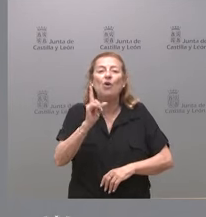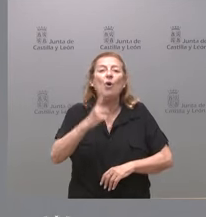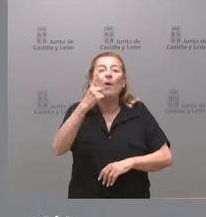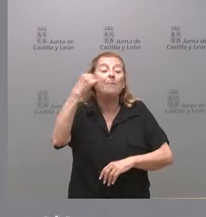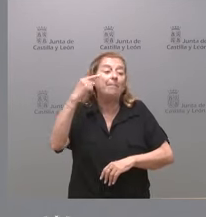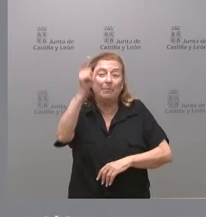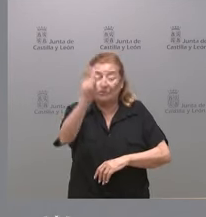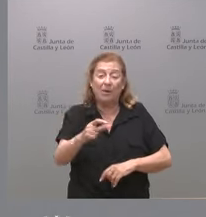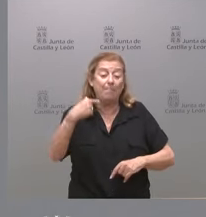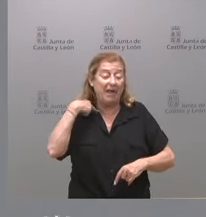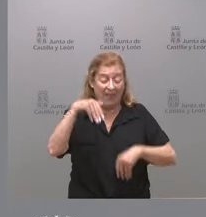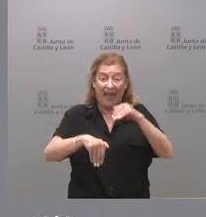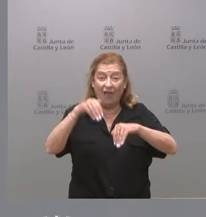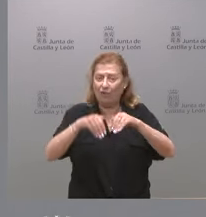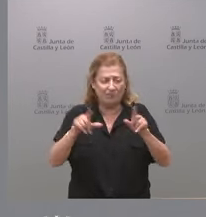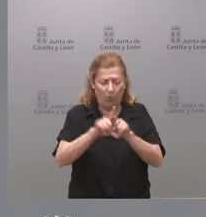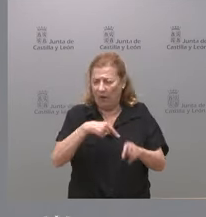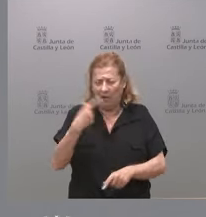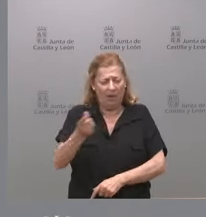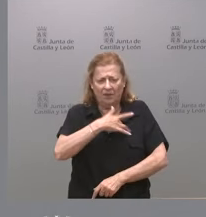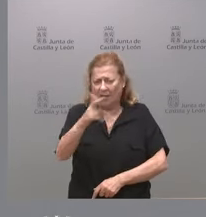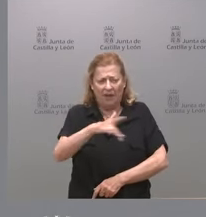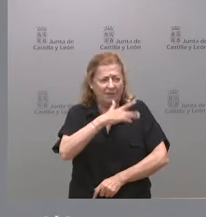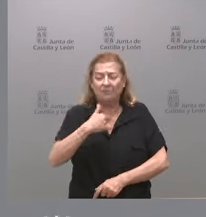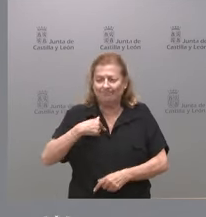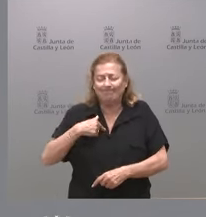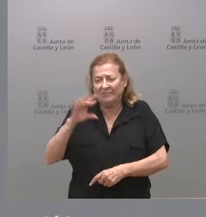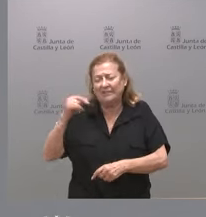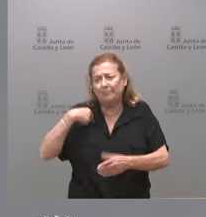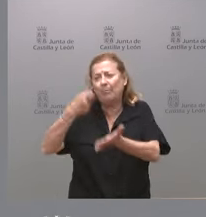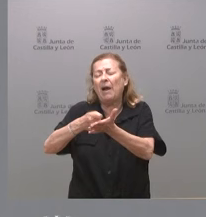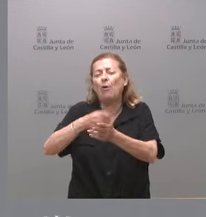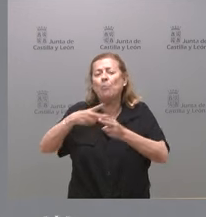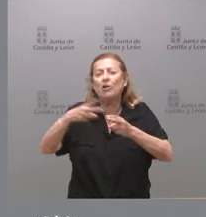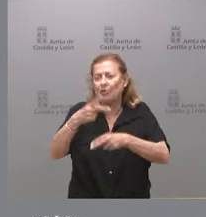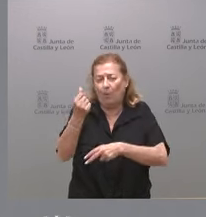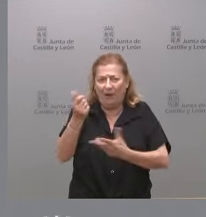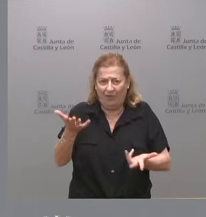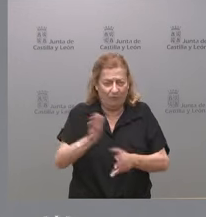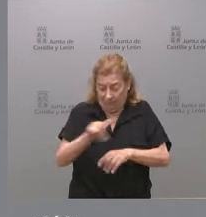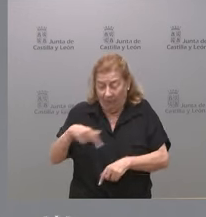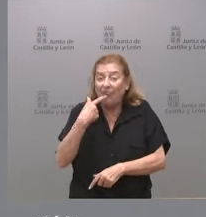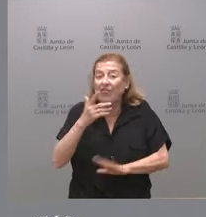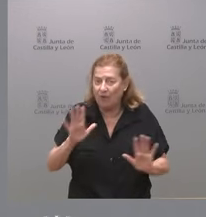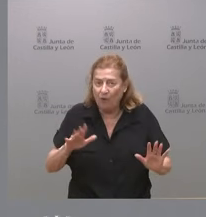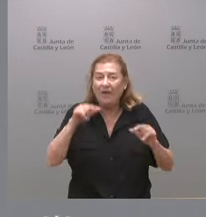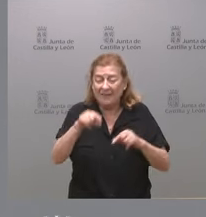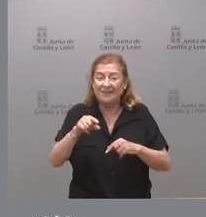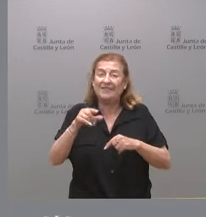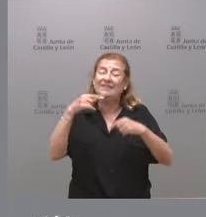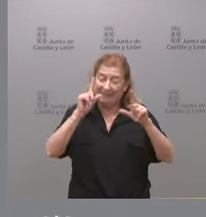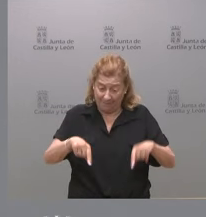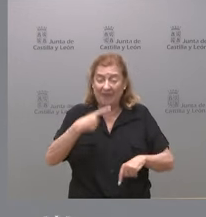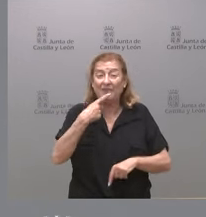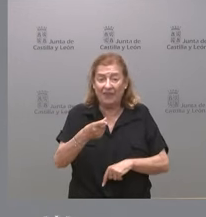perdido las elecciones y está dispuesto a ceder en el pago de ese precio político este es lo que digo y esto es aplicable como